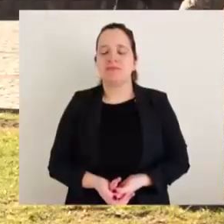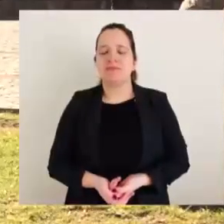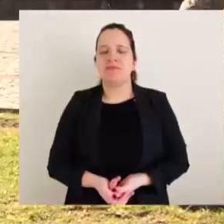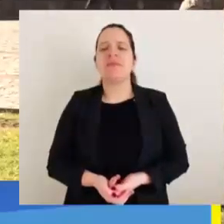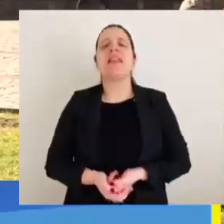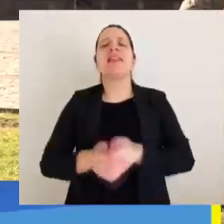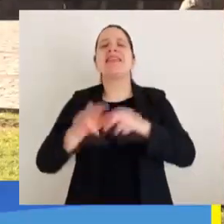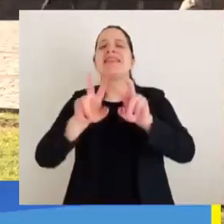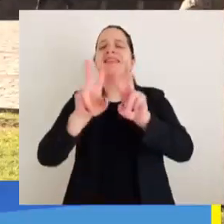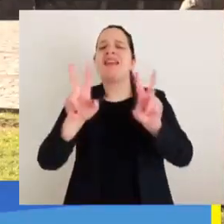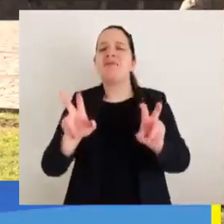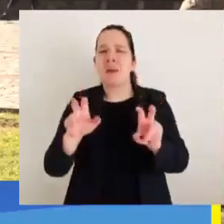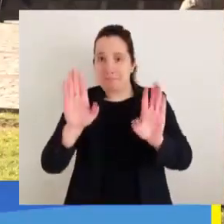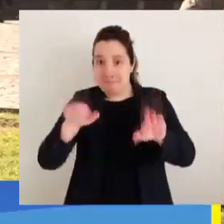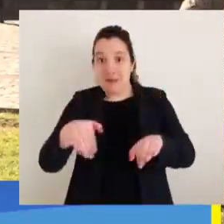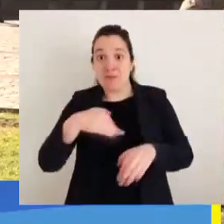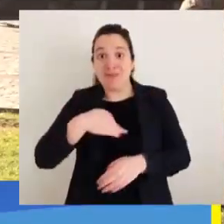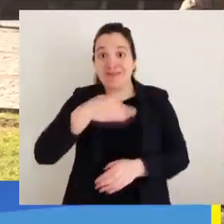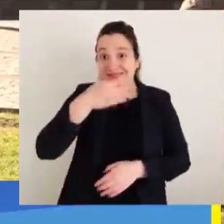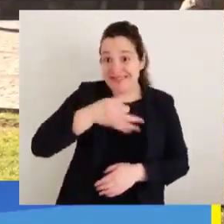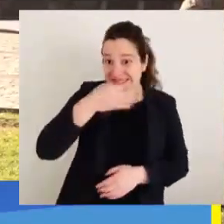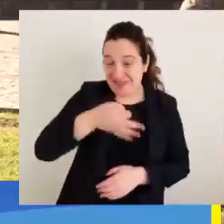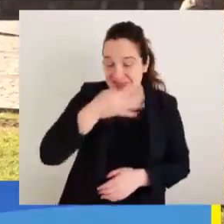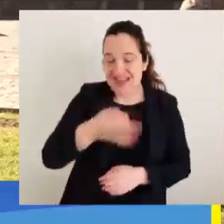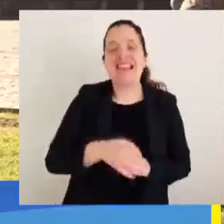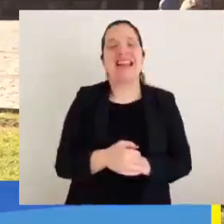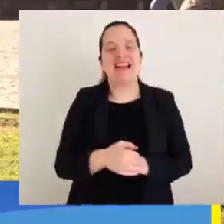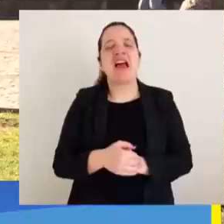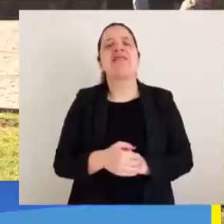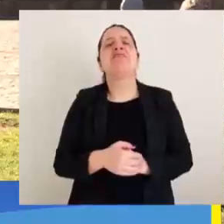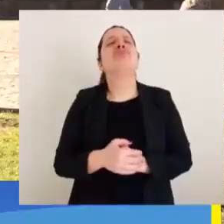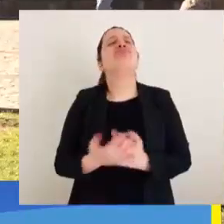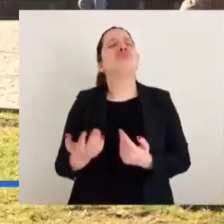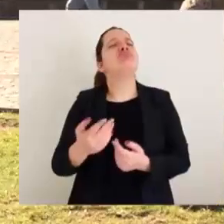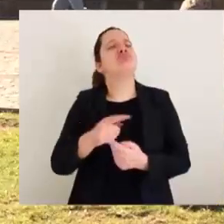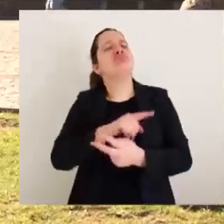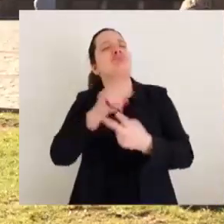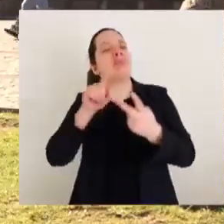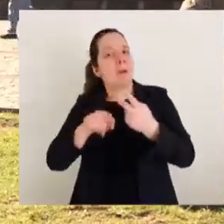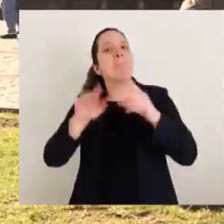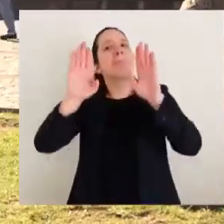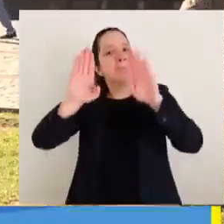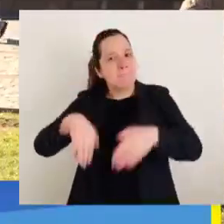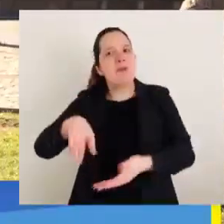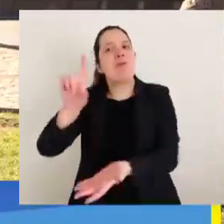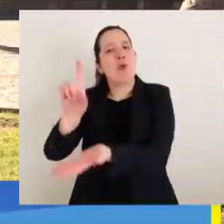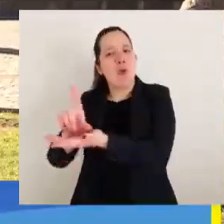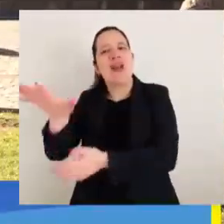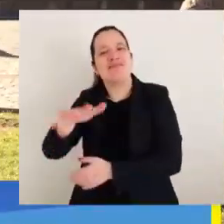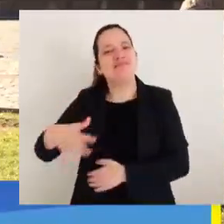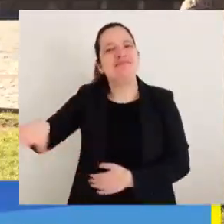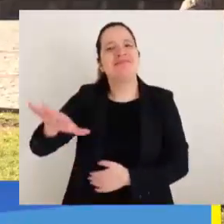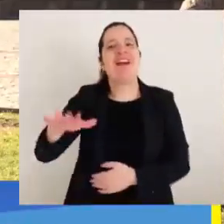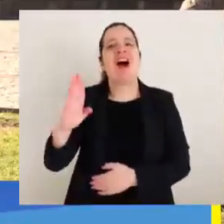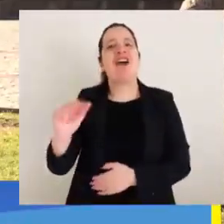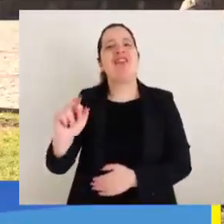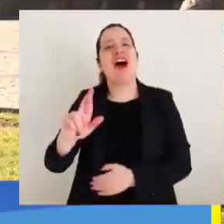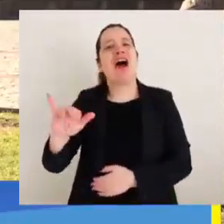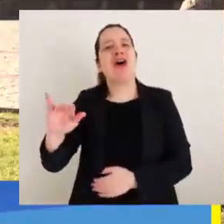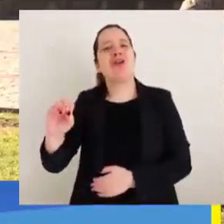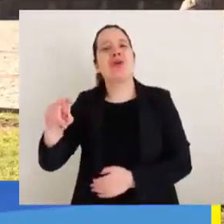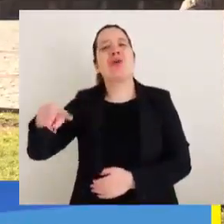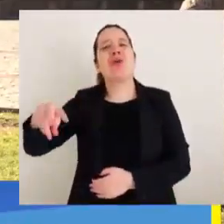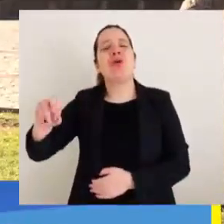Y relacionado con la noticia que les contábamos anteriormente, también les vamos a contar otra, también en Barrio Norte, pero está enfocada principalmente